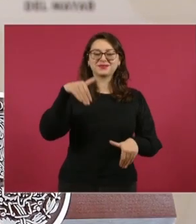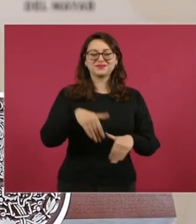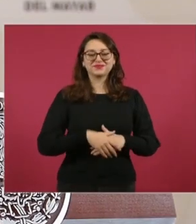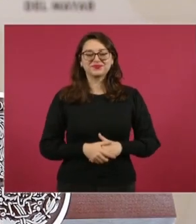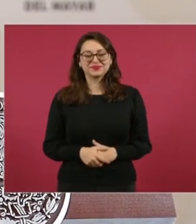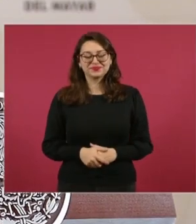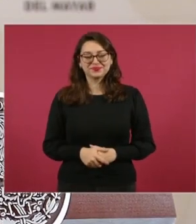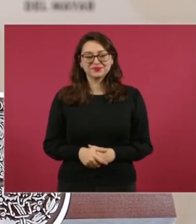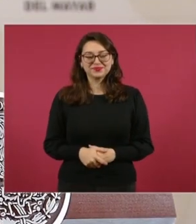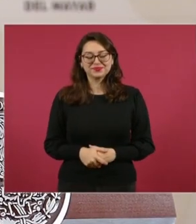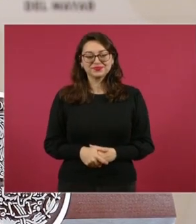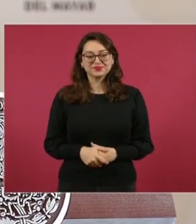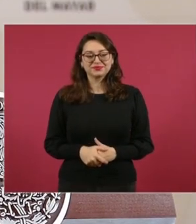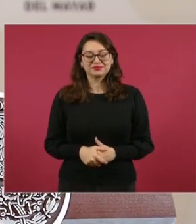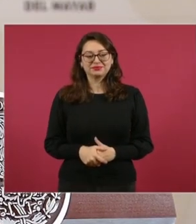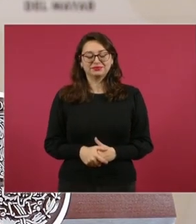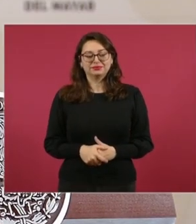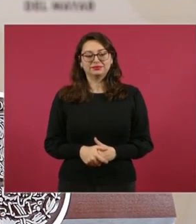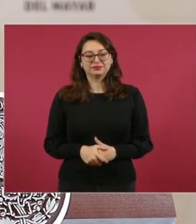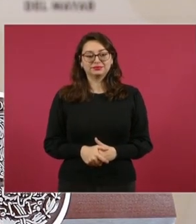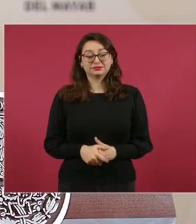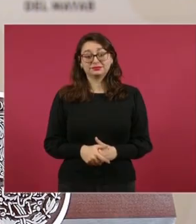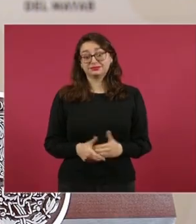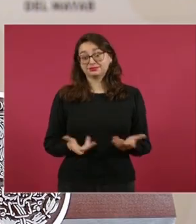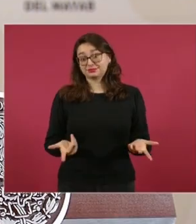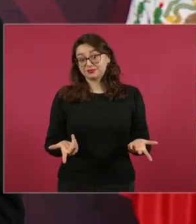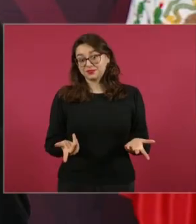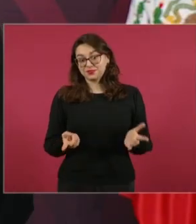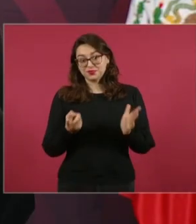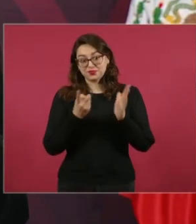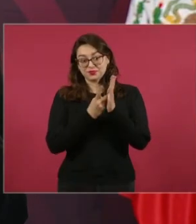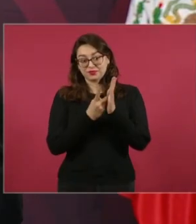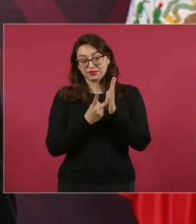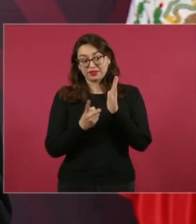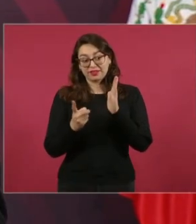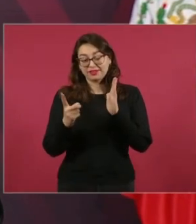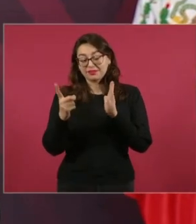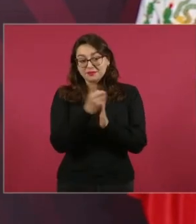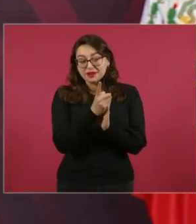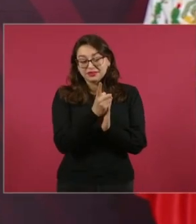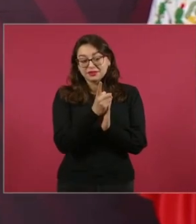Y el departamento aquí de